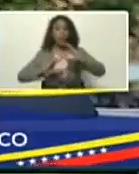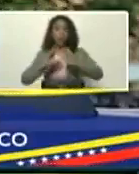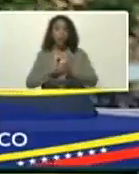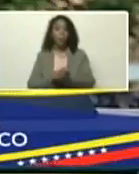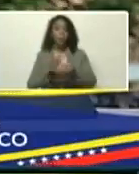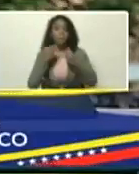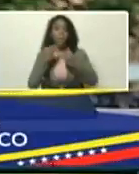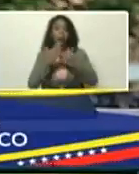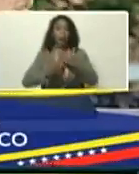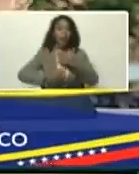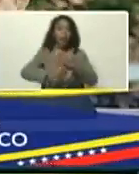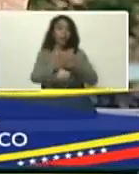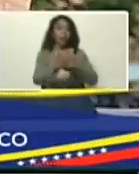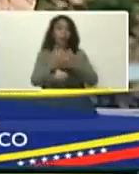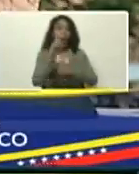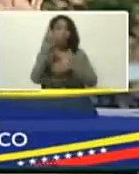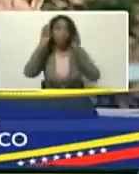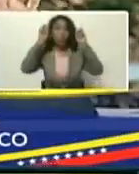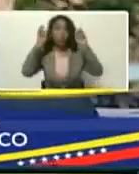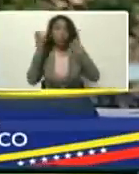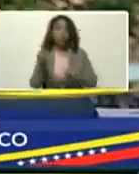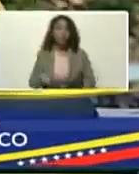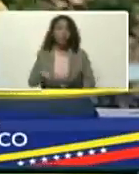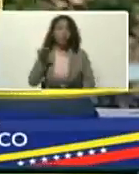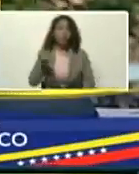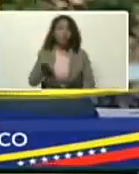para avanzar, en un tema vital,